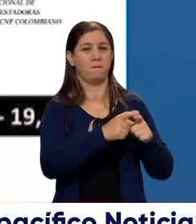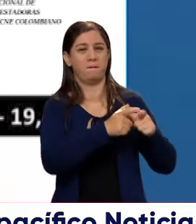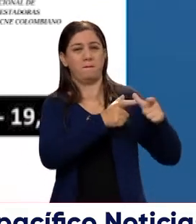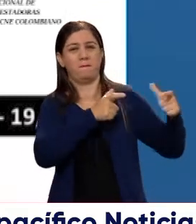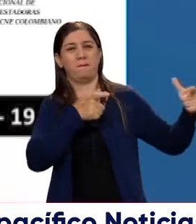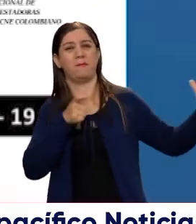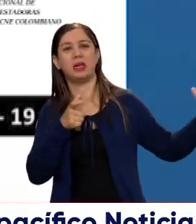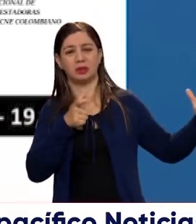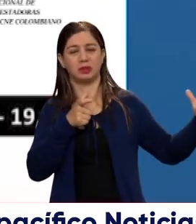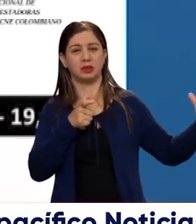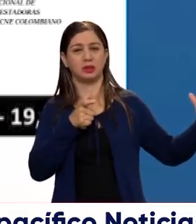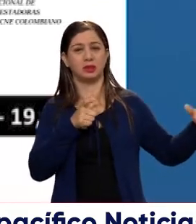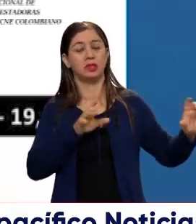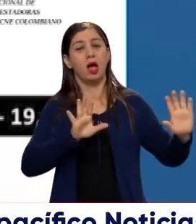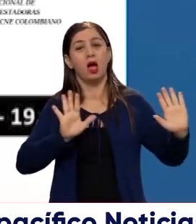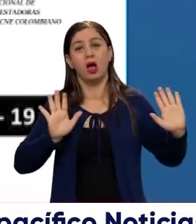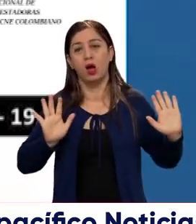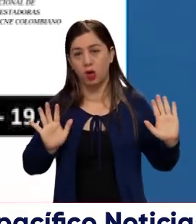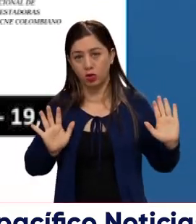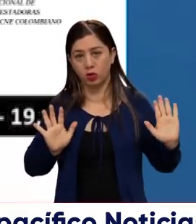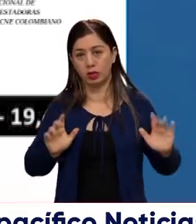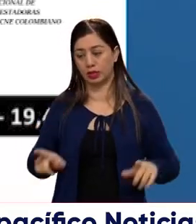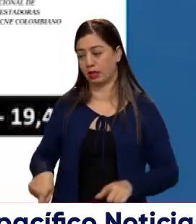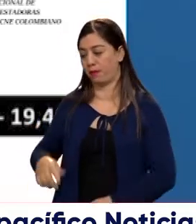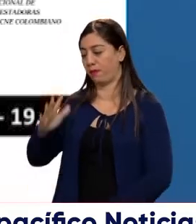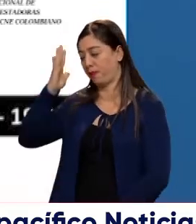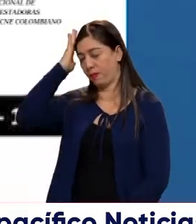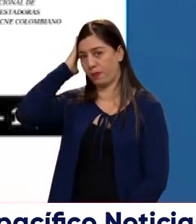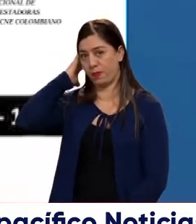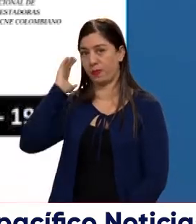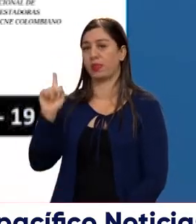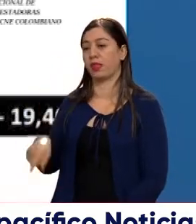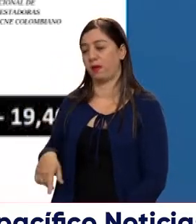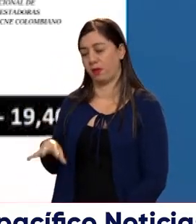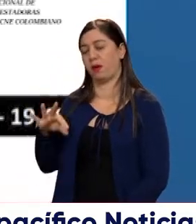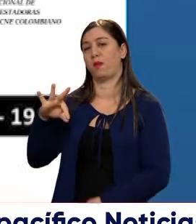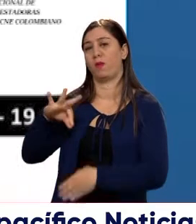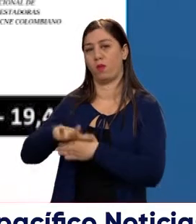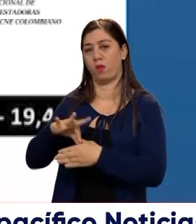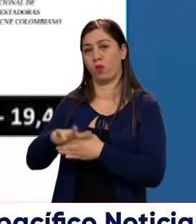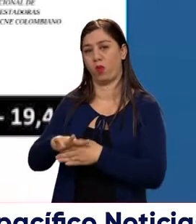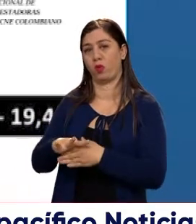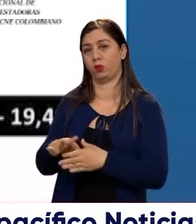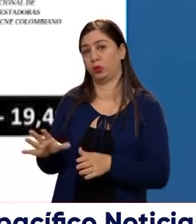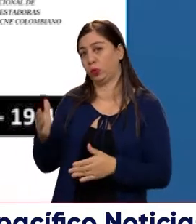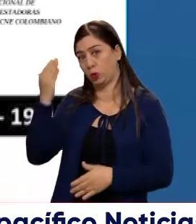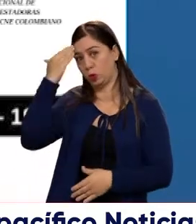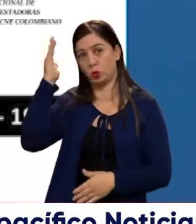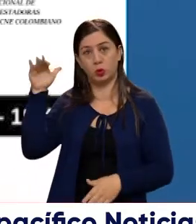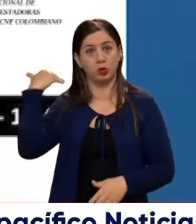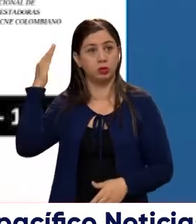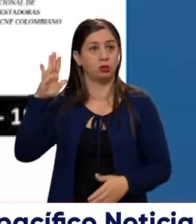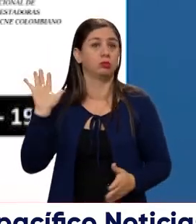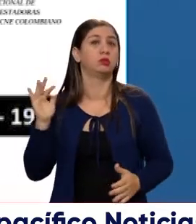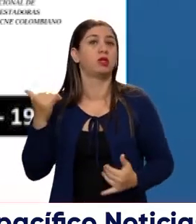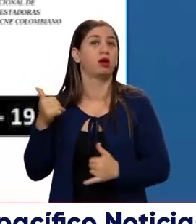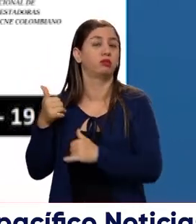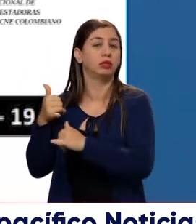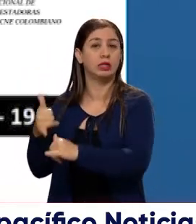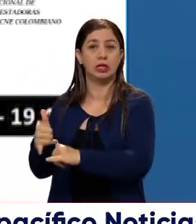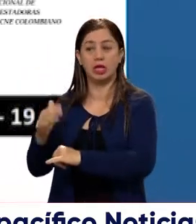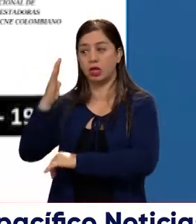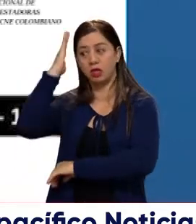realmente este otro señor también le genera votos a Rodolfo. No se esperaba, pero bueno, ya el ingeniero está